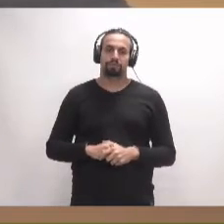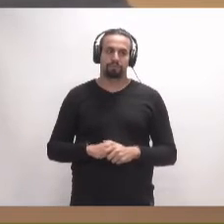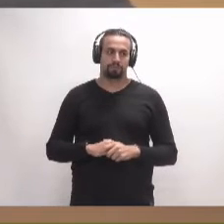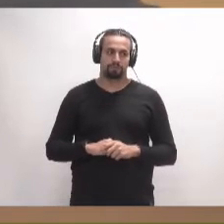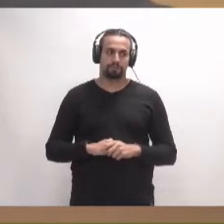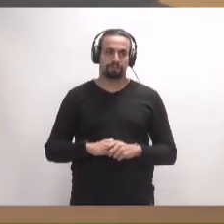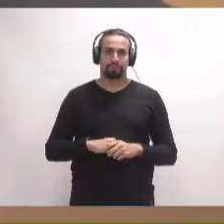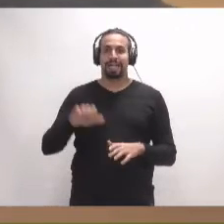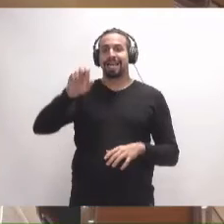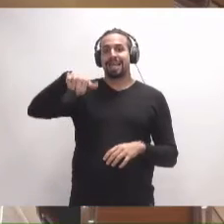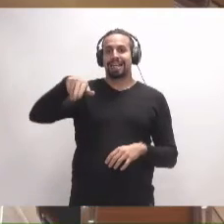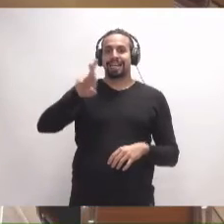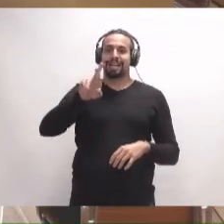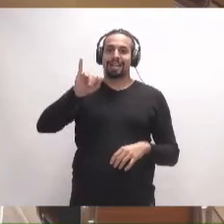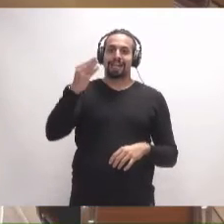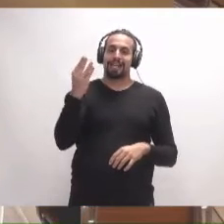Enrique Riega.